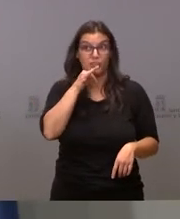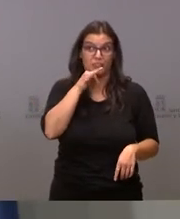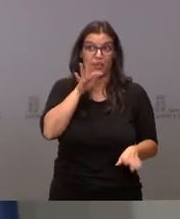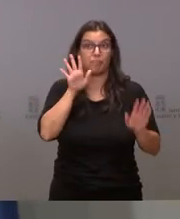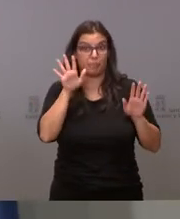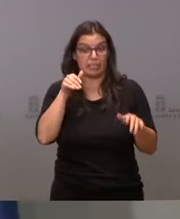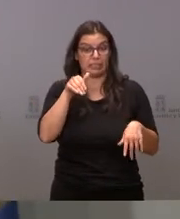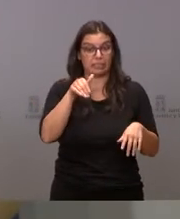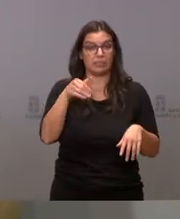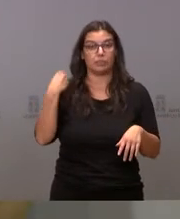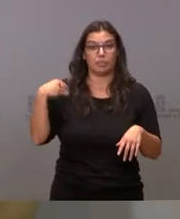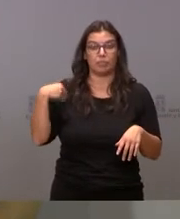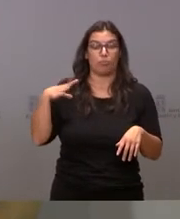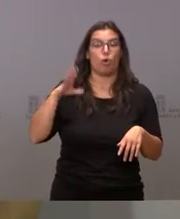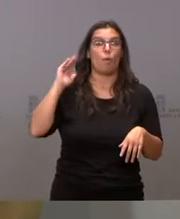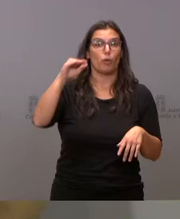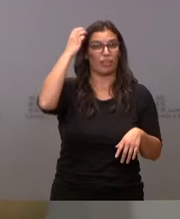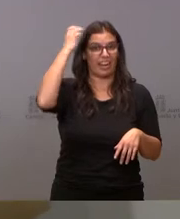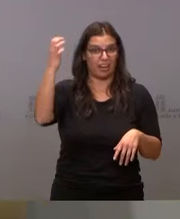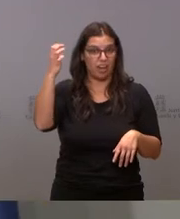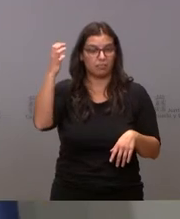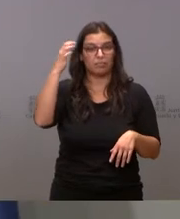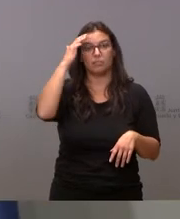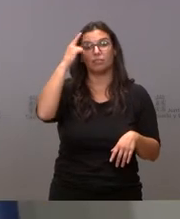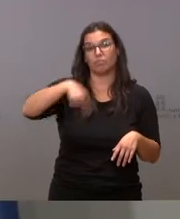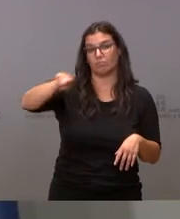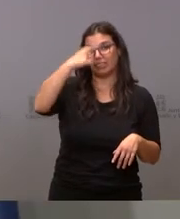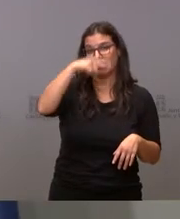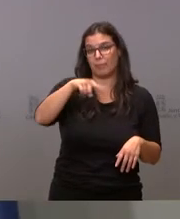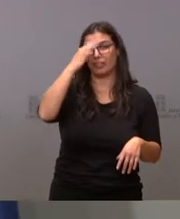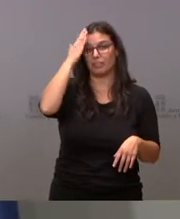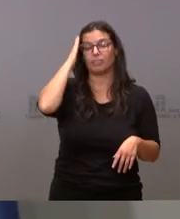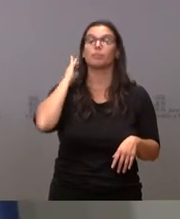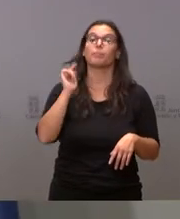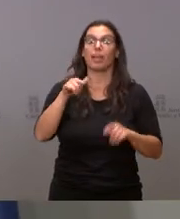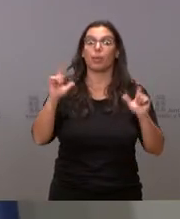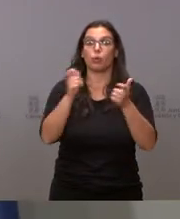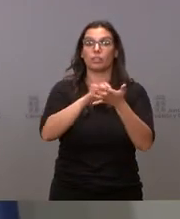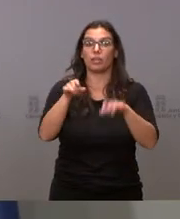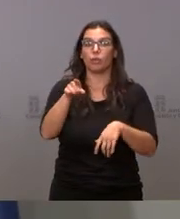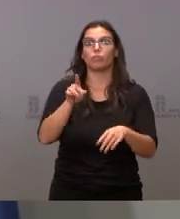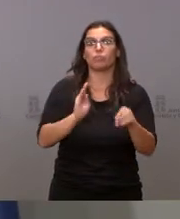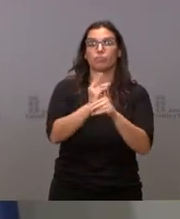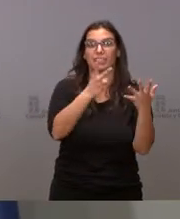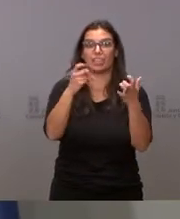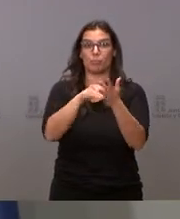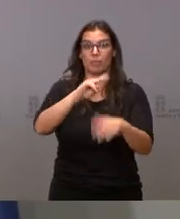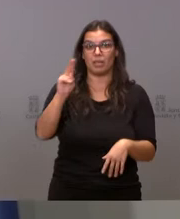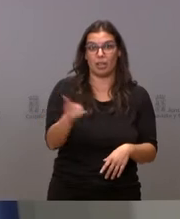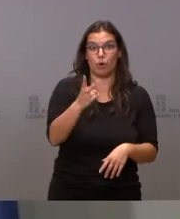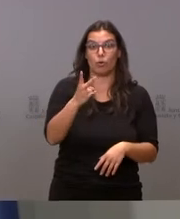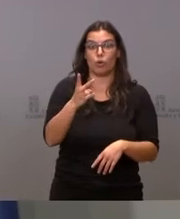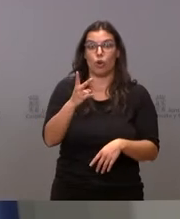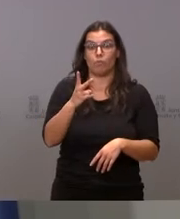en Montelarreina, donde saben todos ustedes que la Junta tiene destinados 700.000 euros que no han podido ser